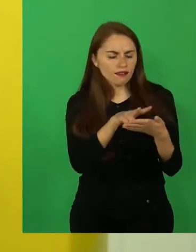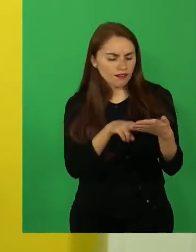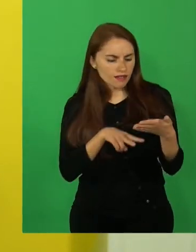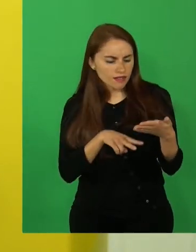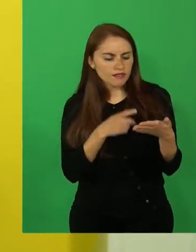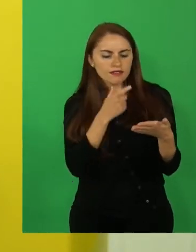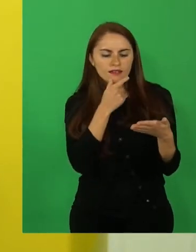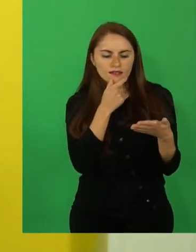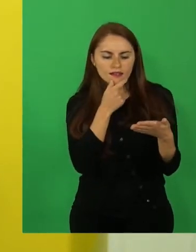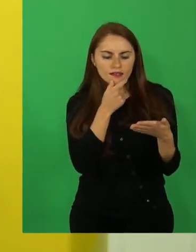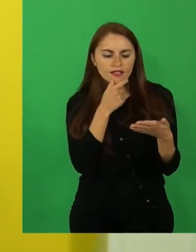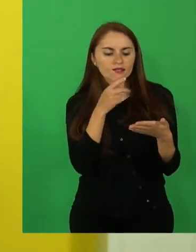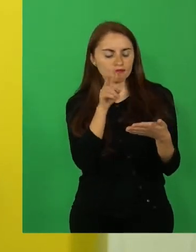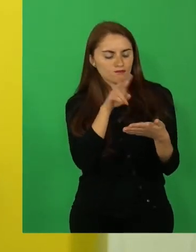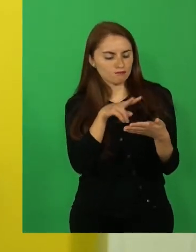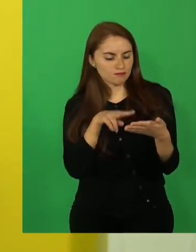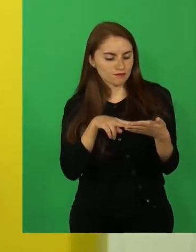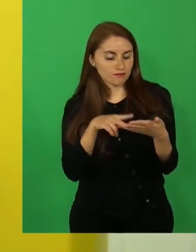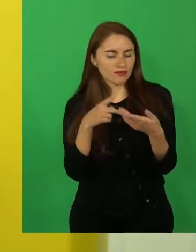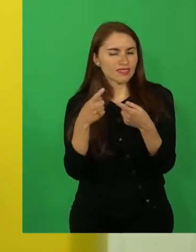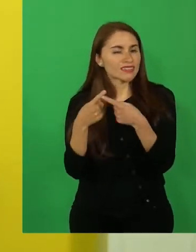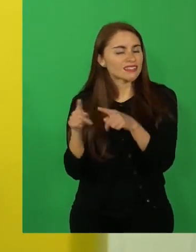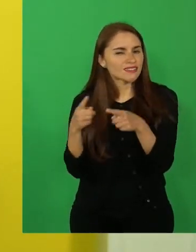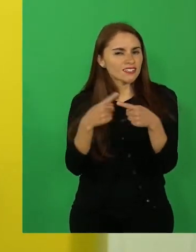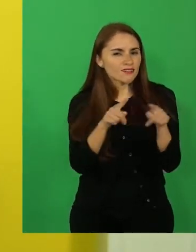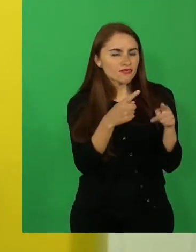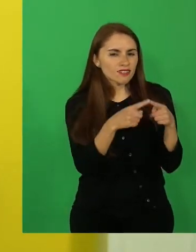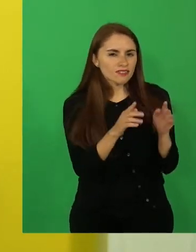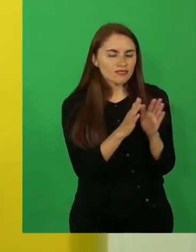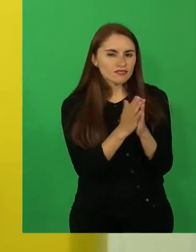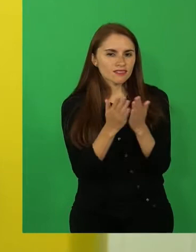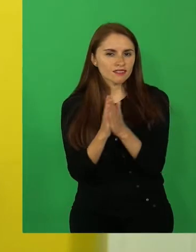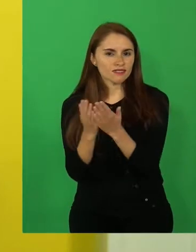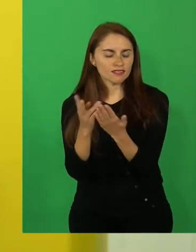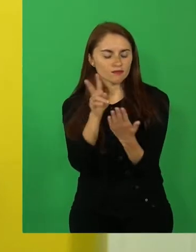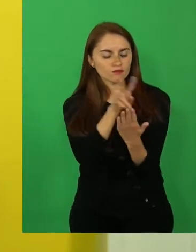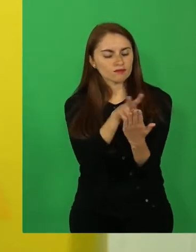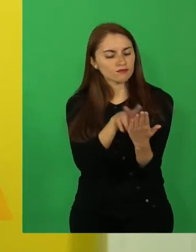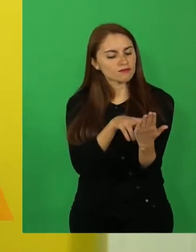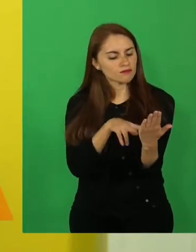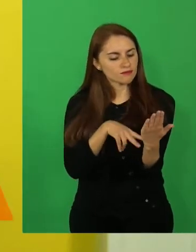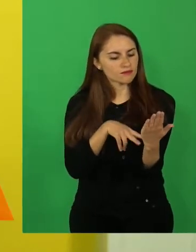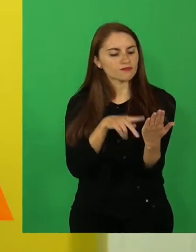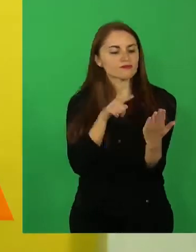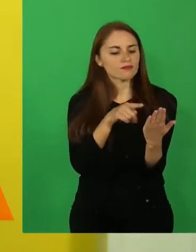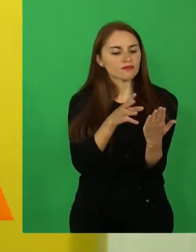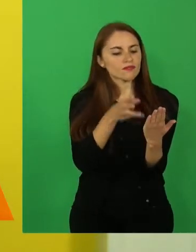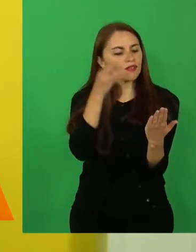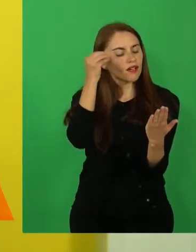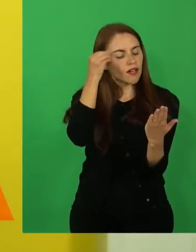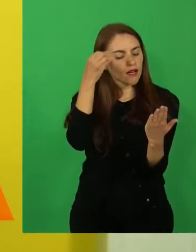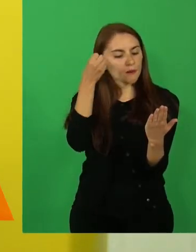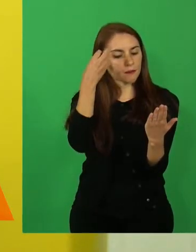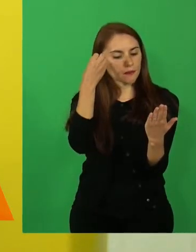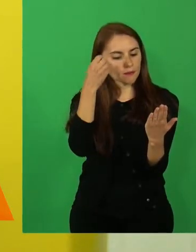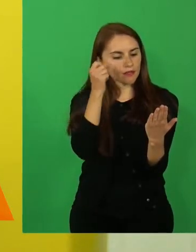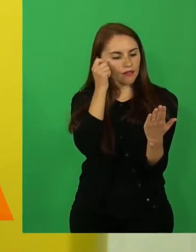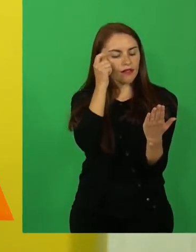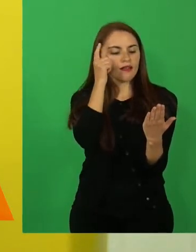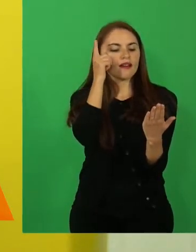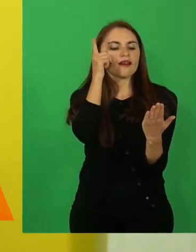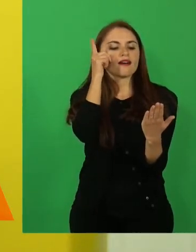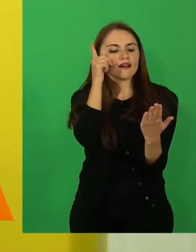familiarizarse con un amplio repertorio de literatura para aumentar su